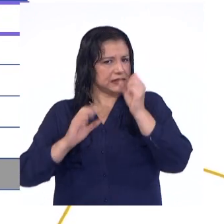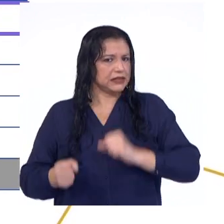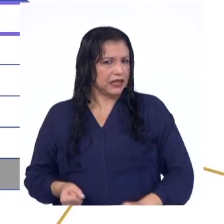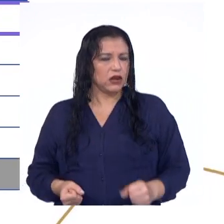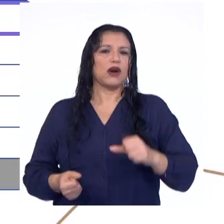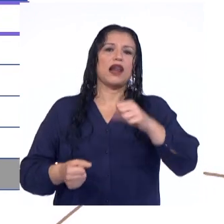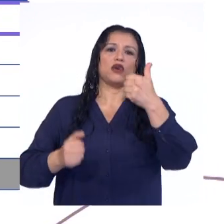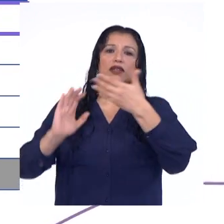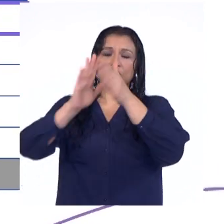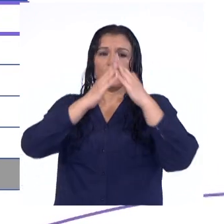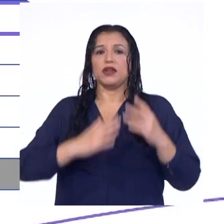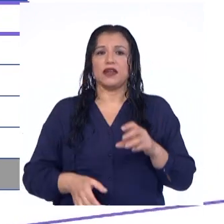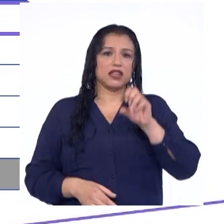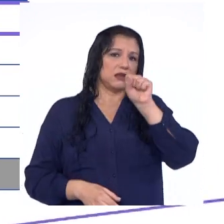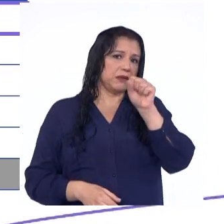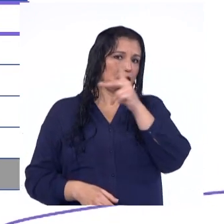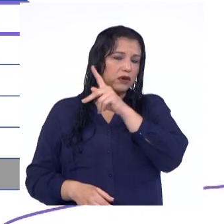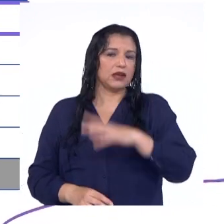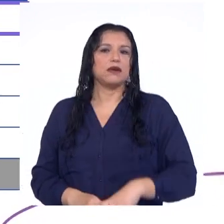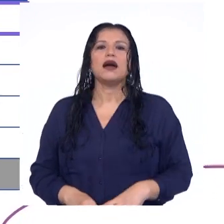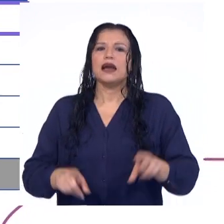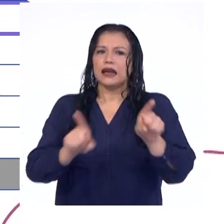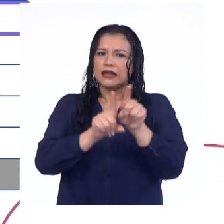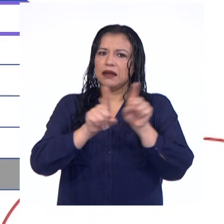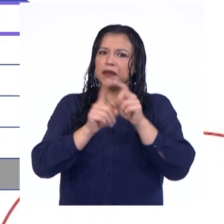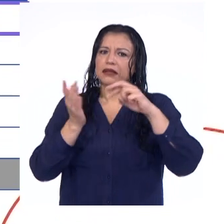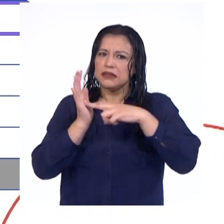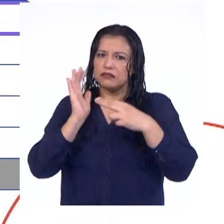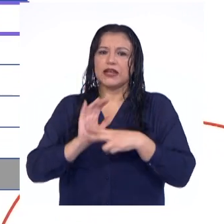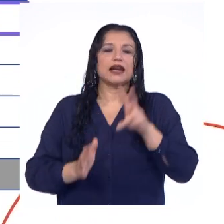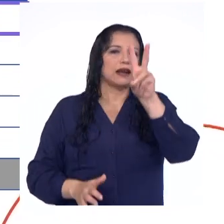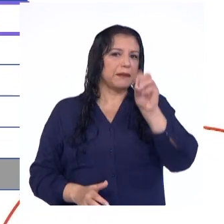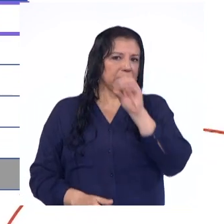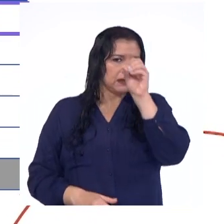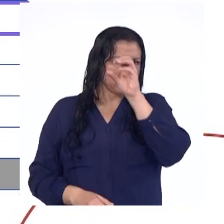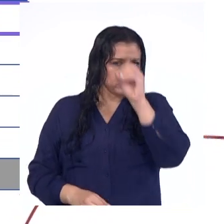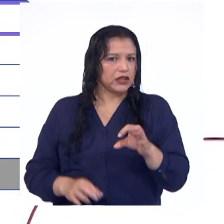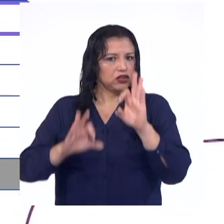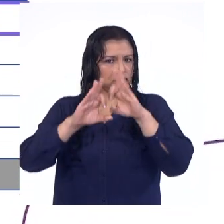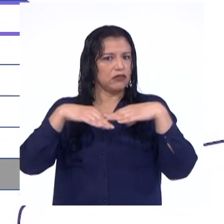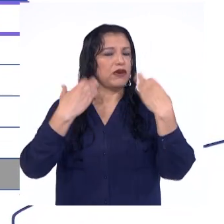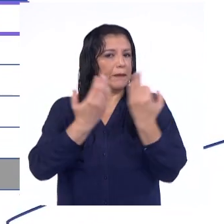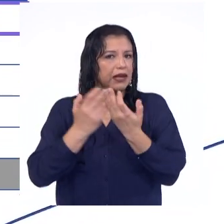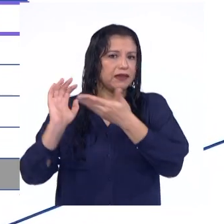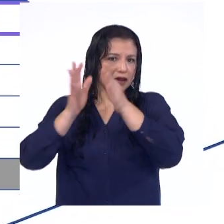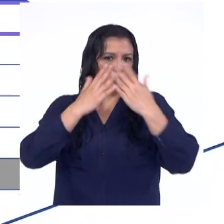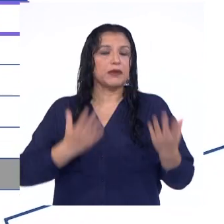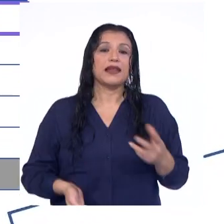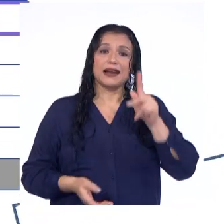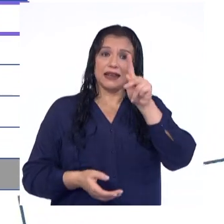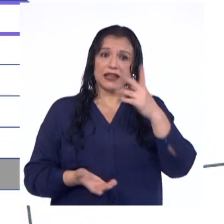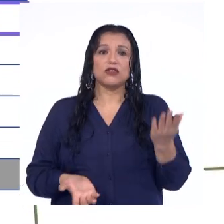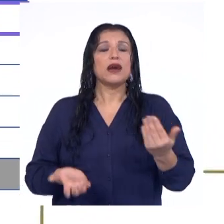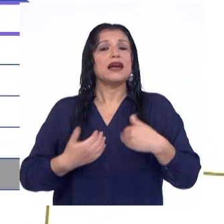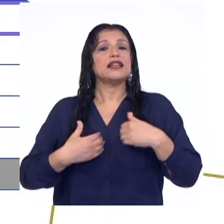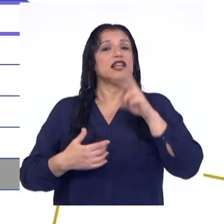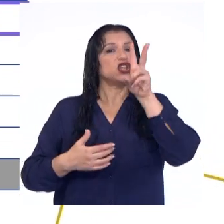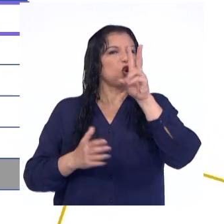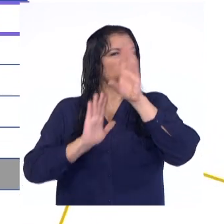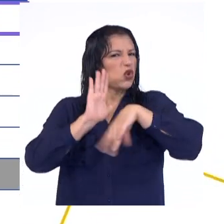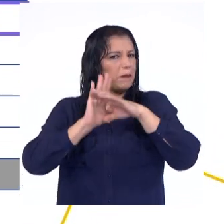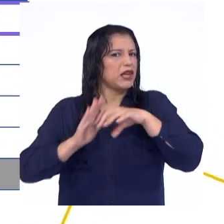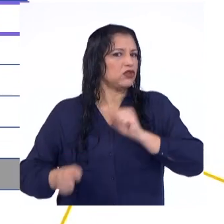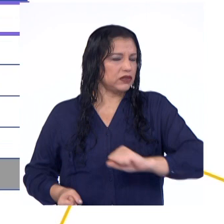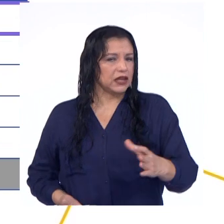a la comunidad Shipibo con Ivo. Además, significa que el 20% de familias de la comunidad Kishwa tienen 2 o